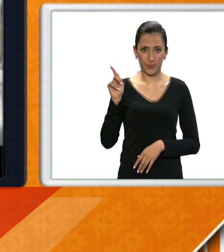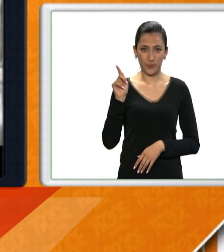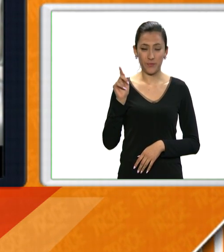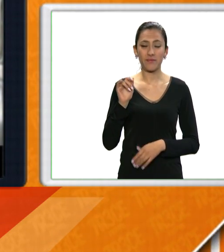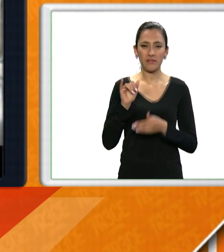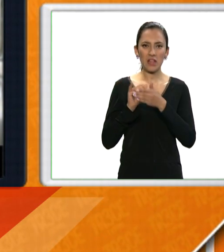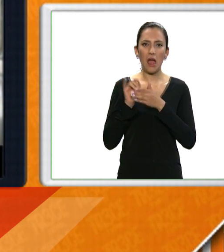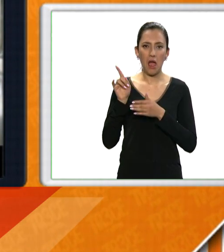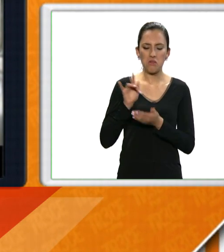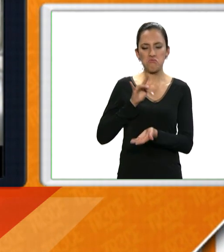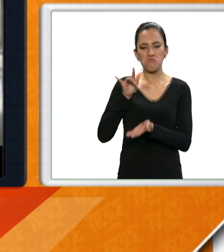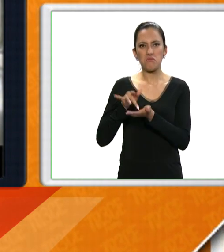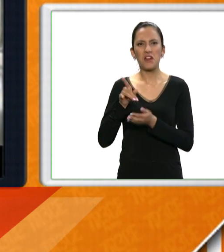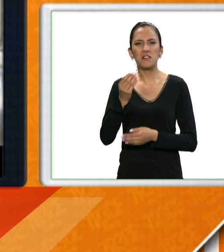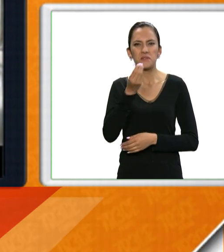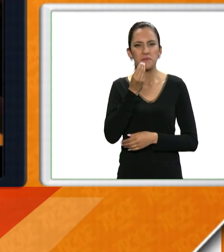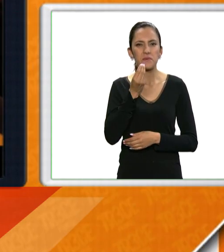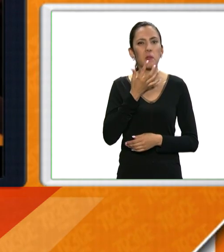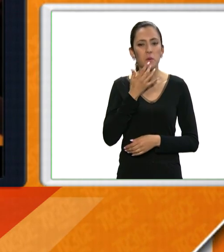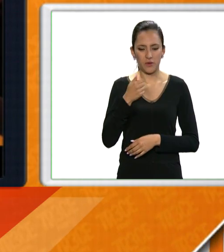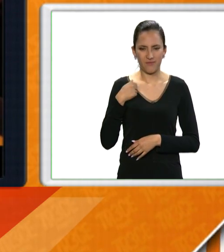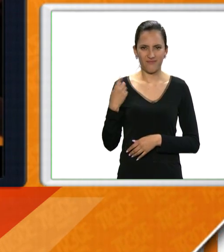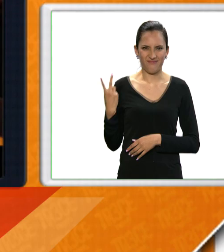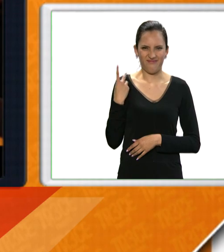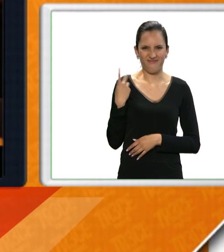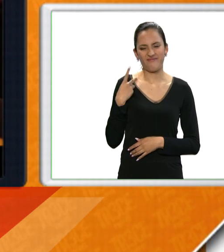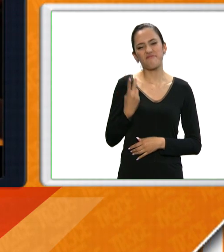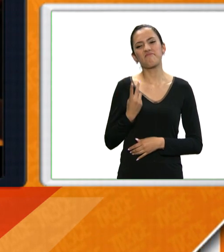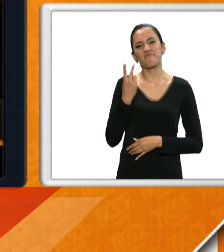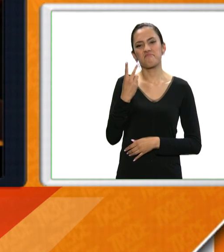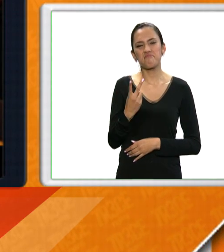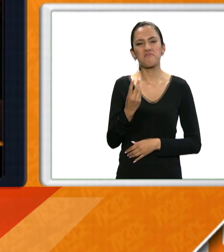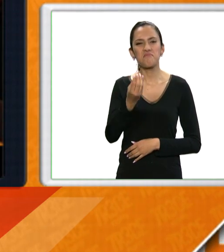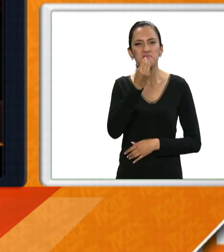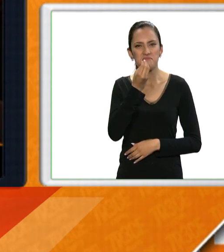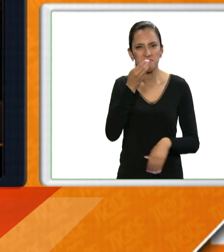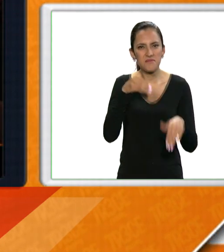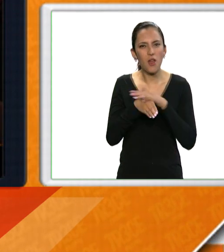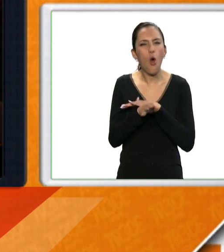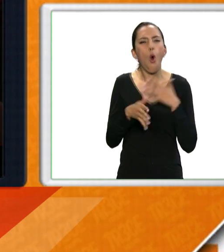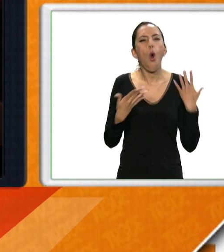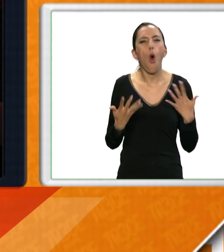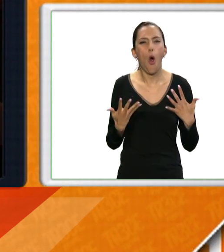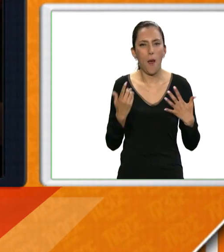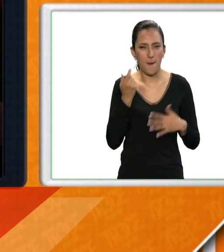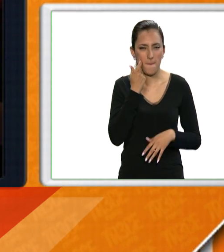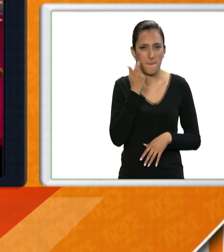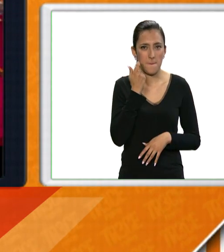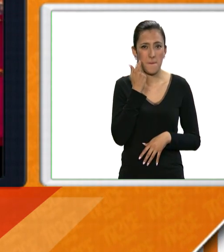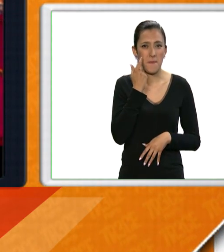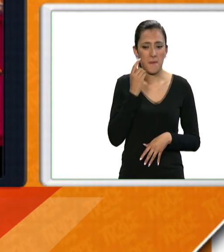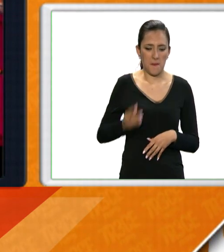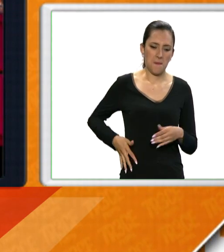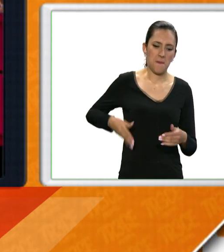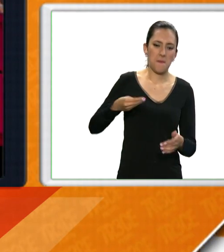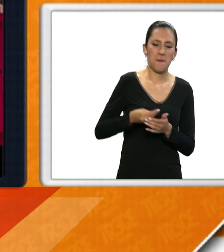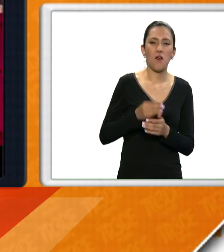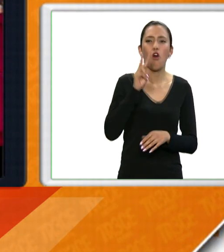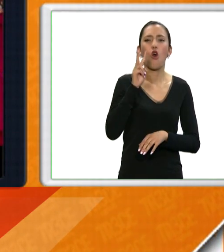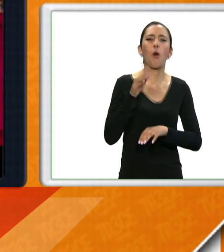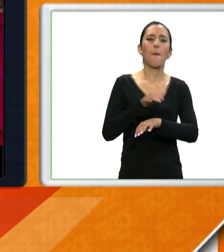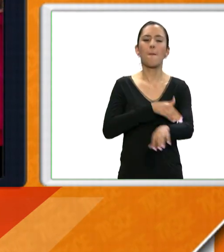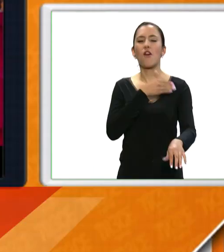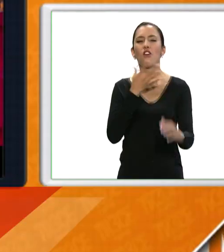Singapur, quienes vayan a la cena deben bajarse de 2 millones de dólares.